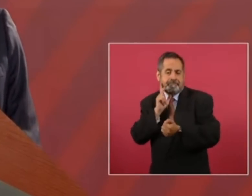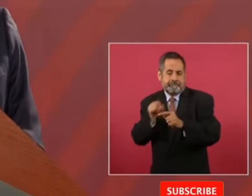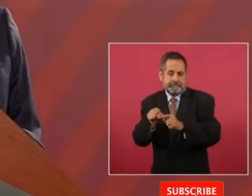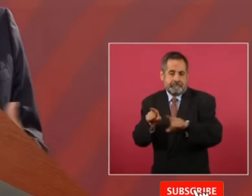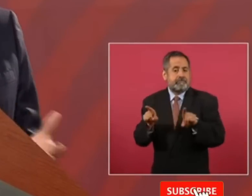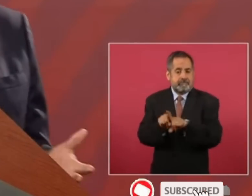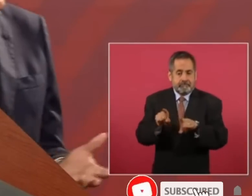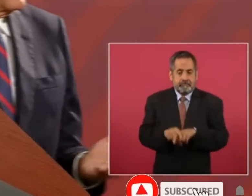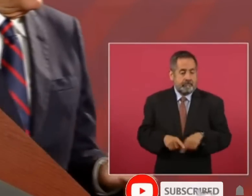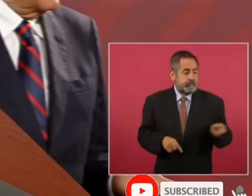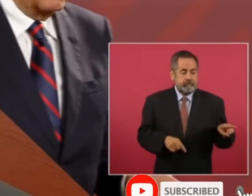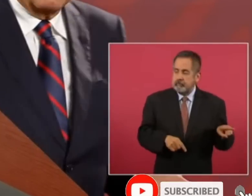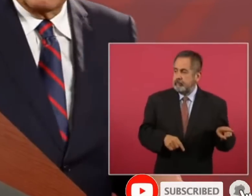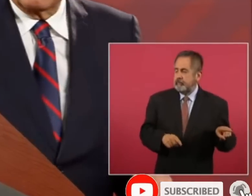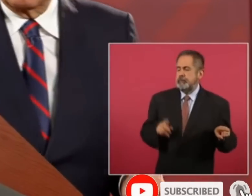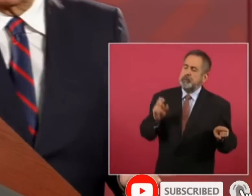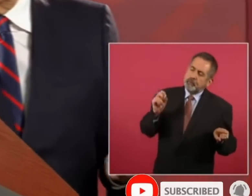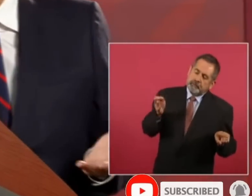no tienen la nobleza de decir